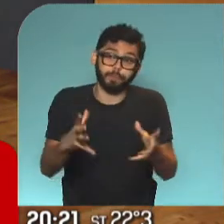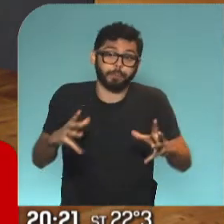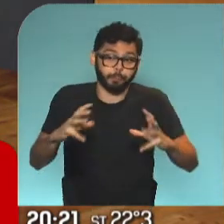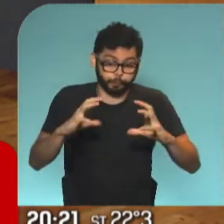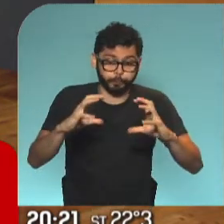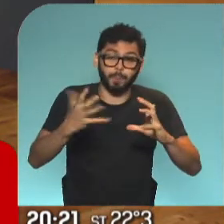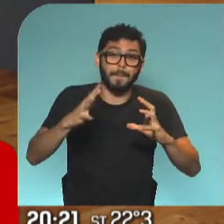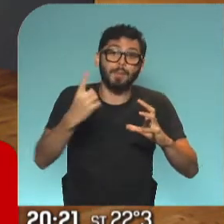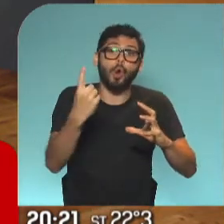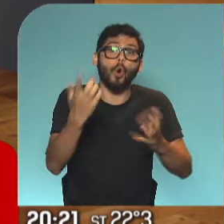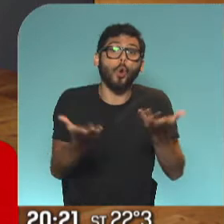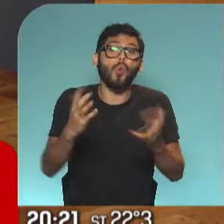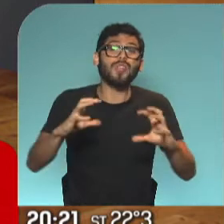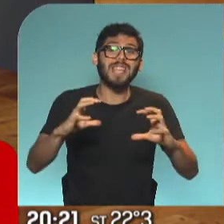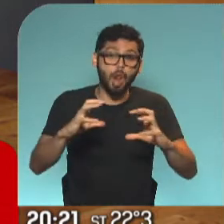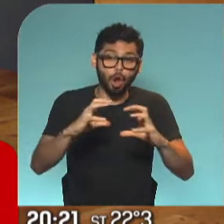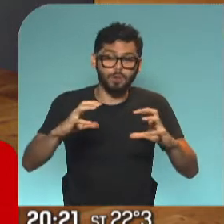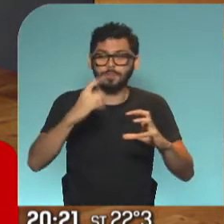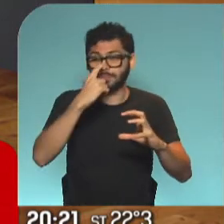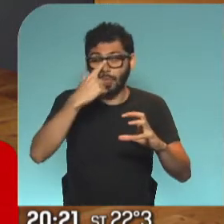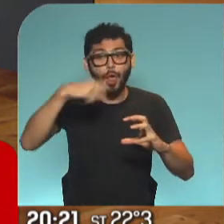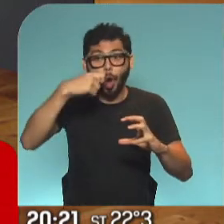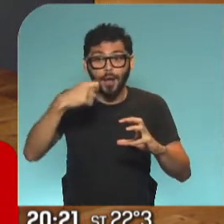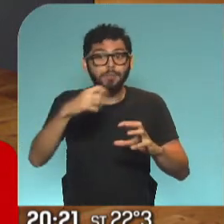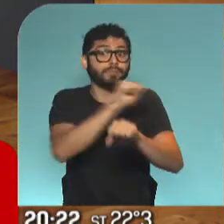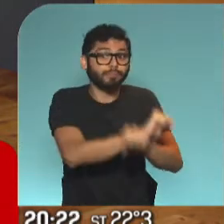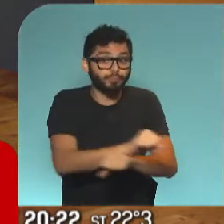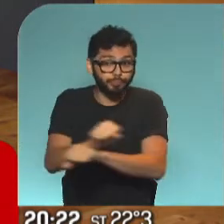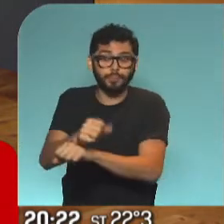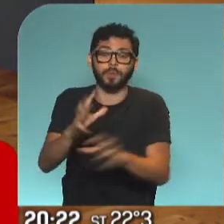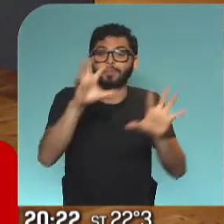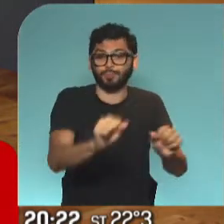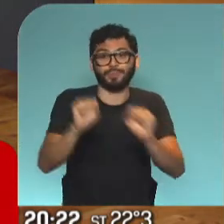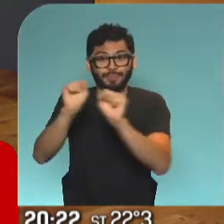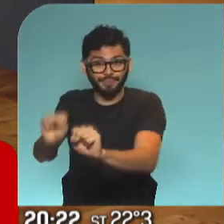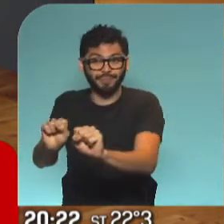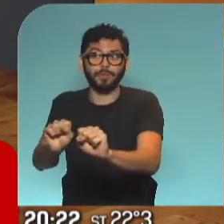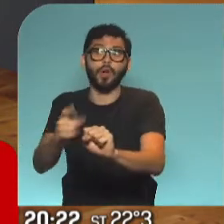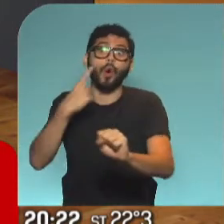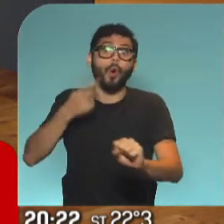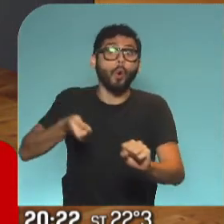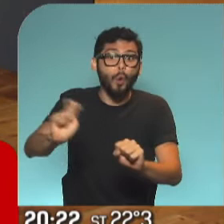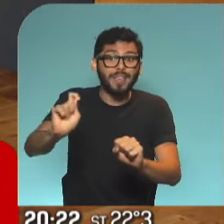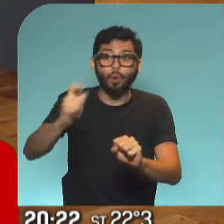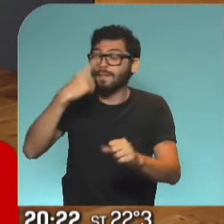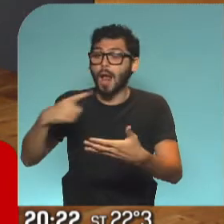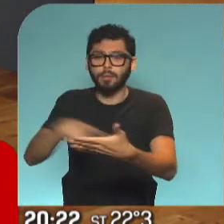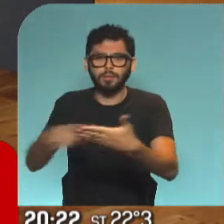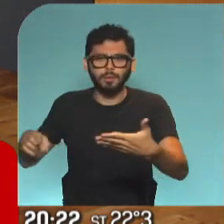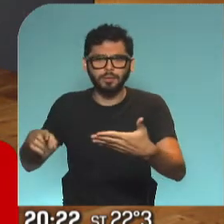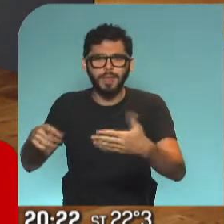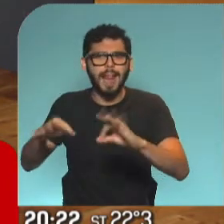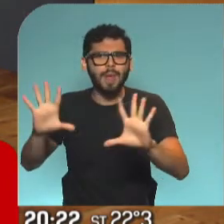casi un kilo de cocaína. La detienen, va a juicio oral y público y en el juicio oral y público la absuelven. ¿Cómo?